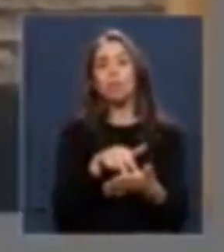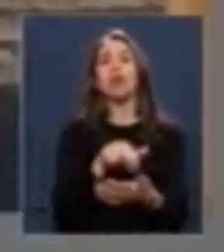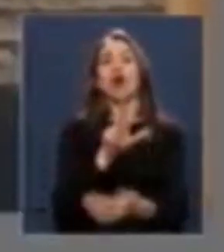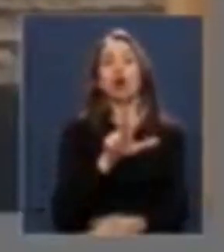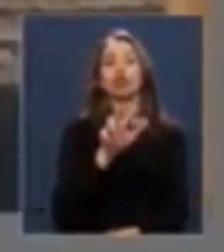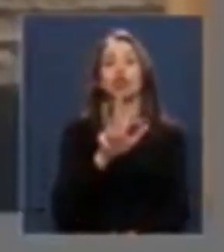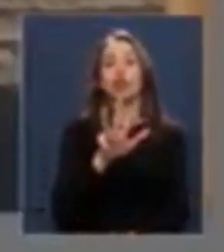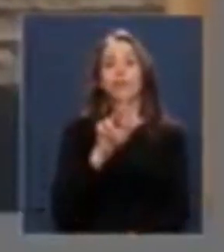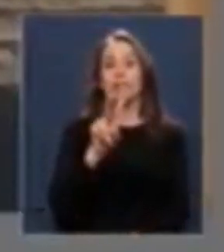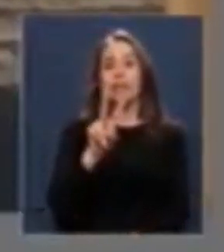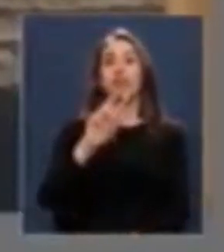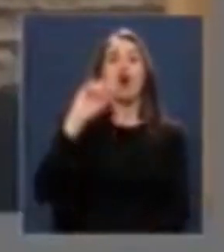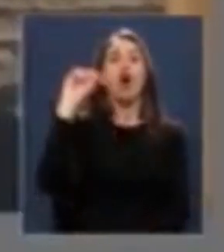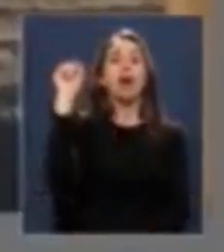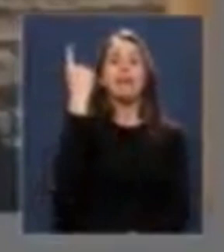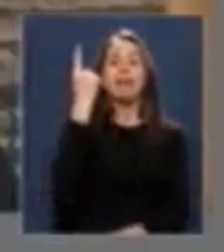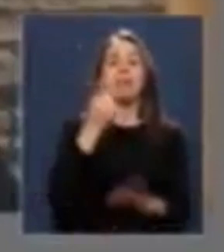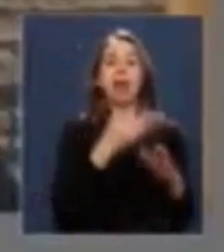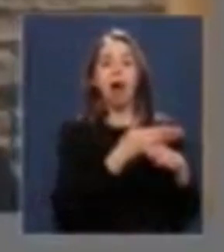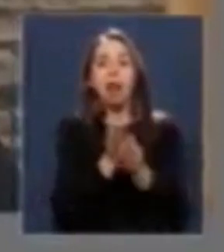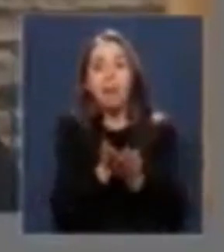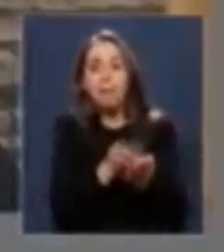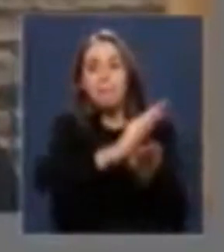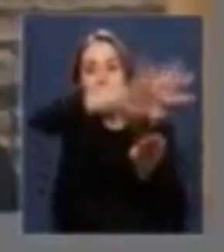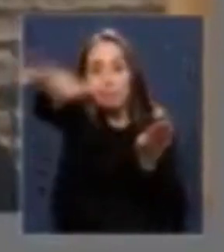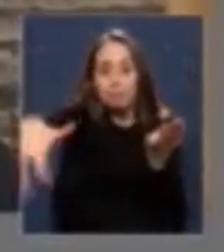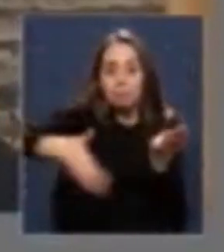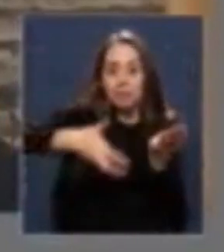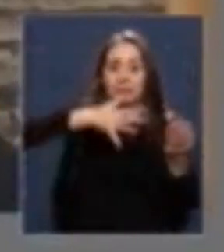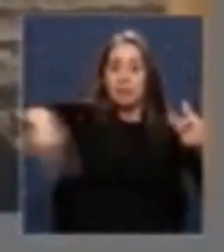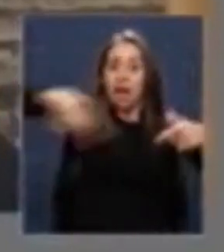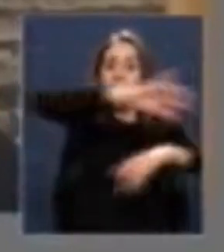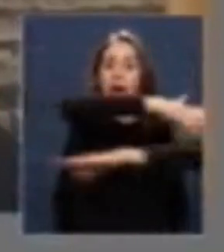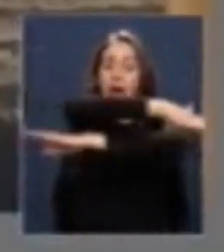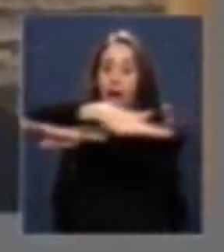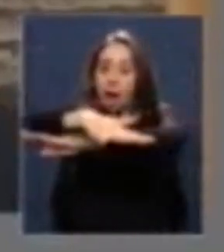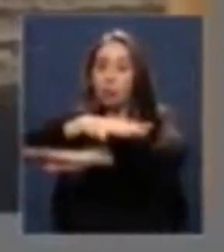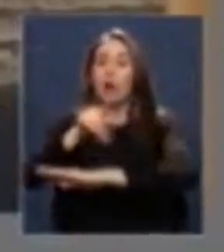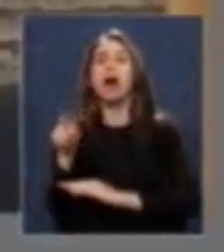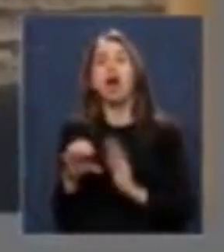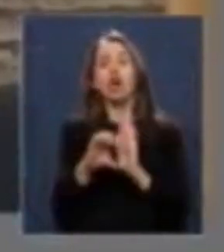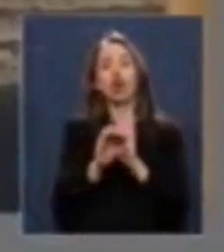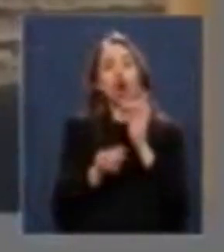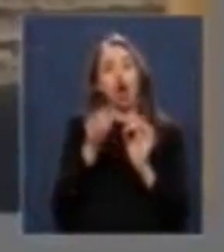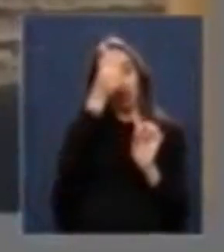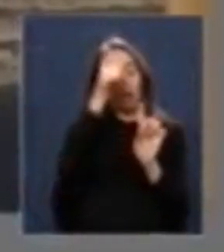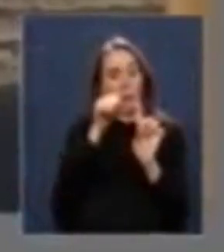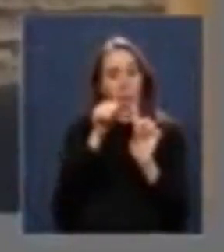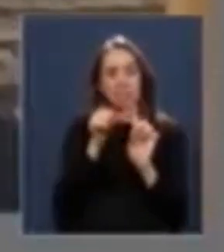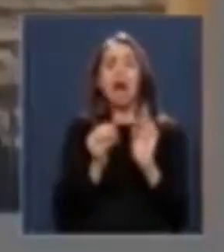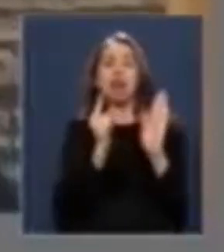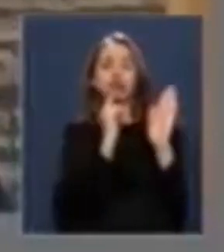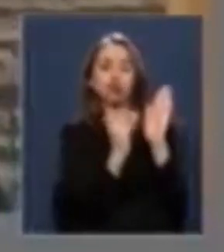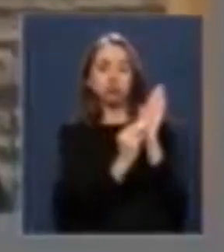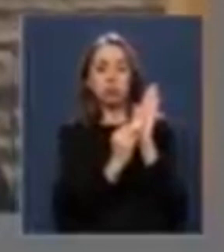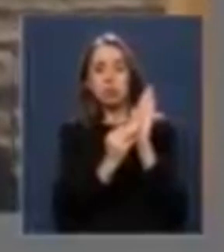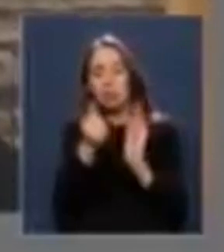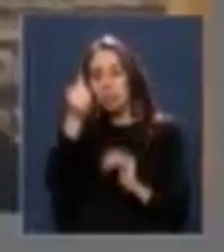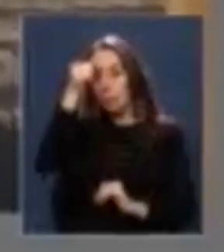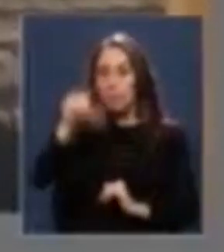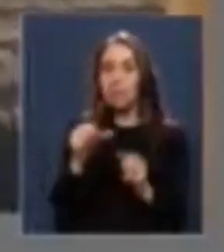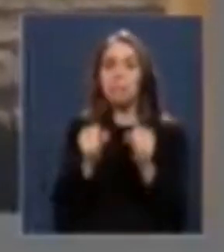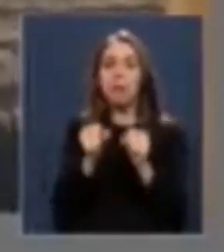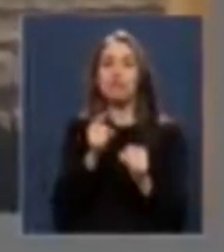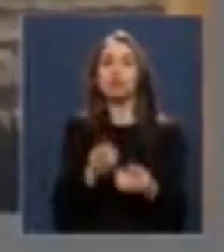general de pesca y acuicultura para aumentar las penas que se impongan a este tipo de pesca. Quiero